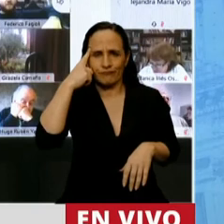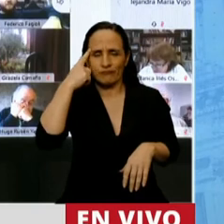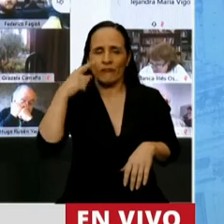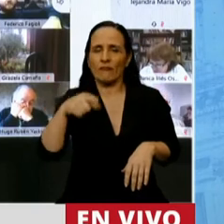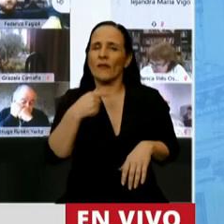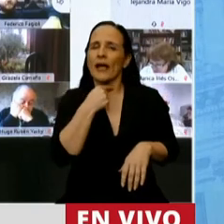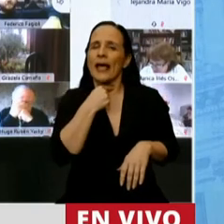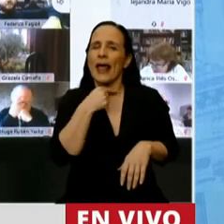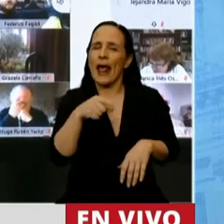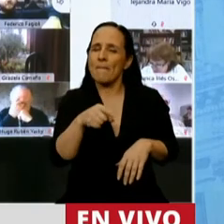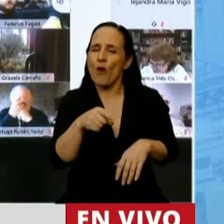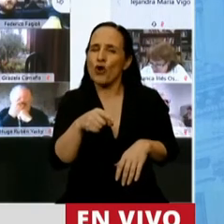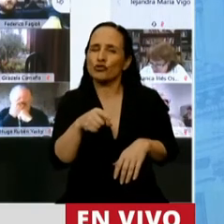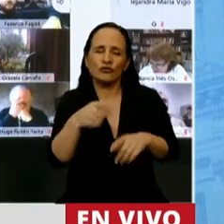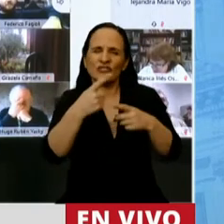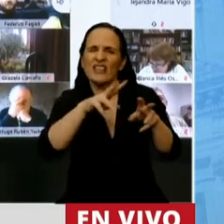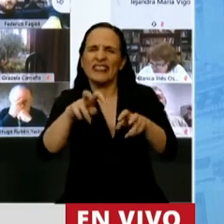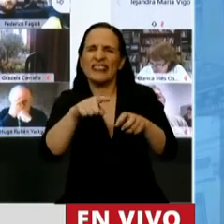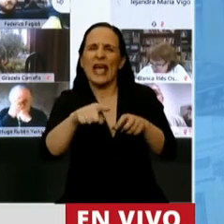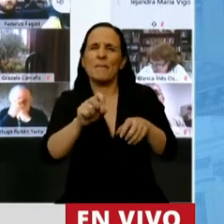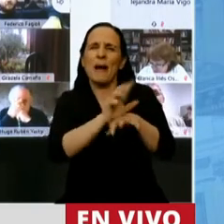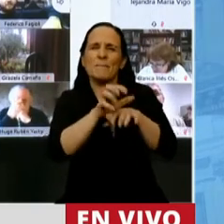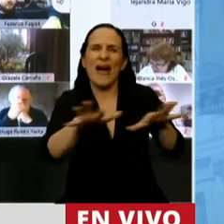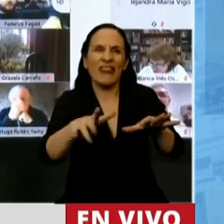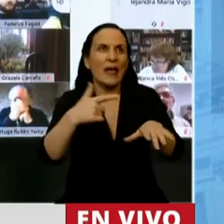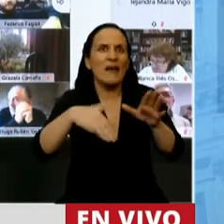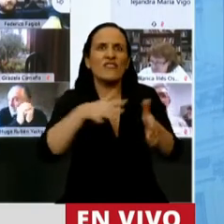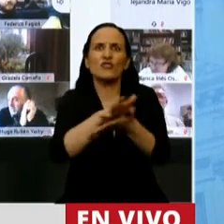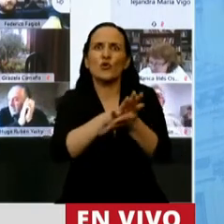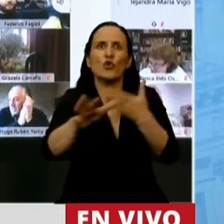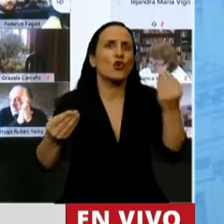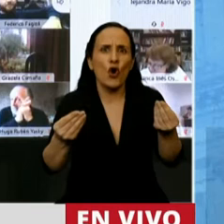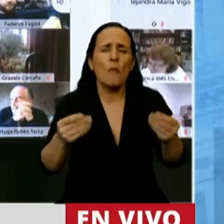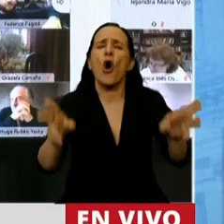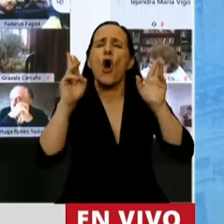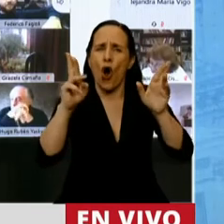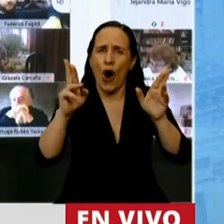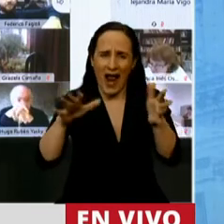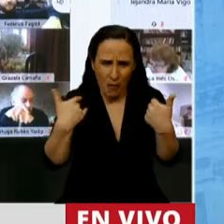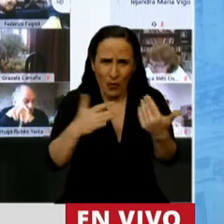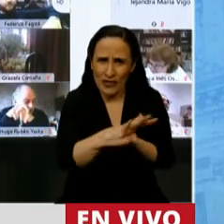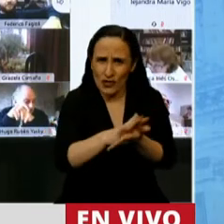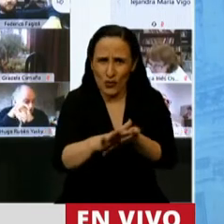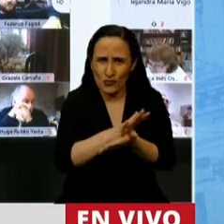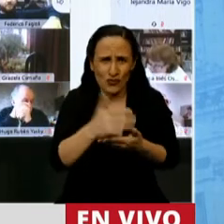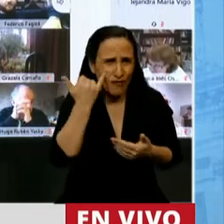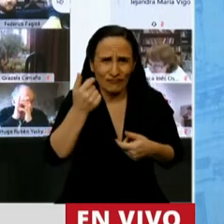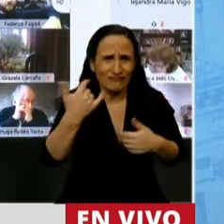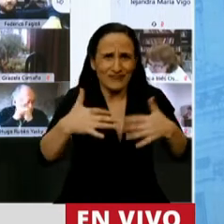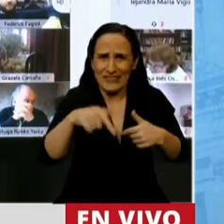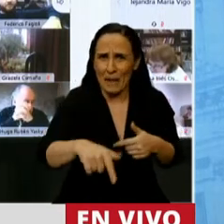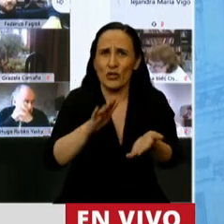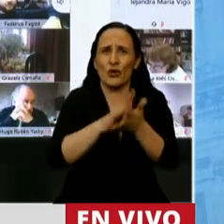de las cuestiones vinculadas con la pandemia, que ojalá que la podamos resolver lo antes posible en materia